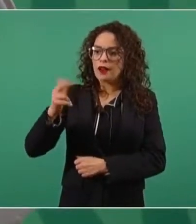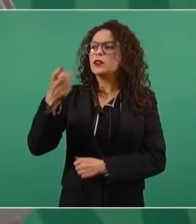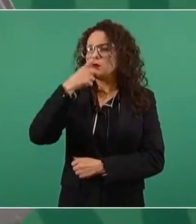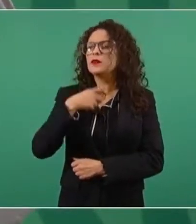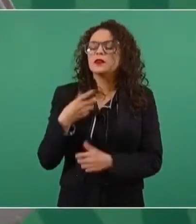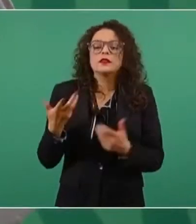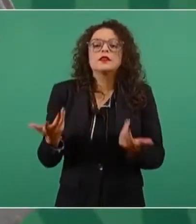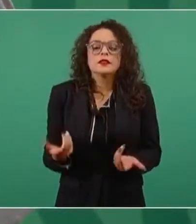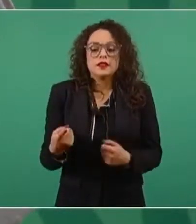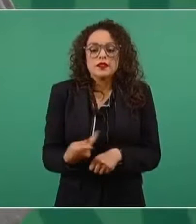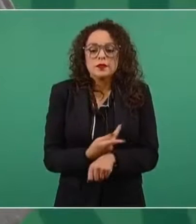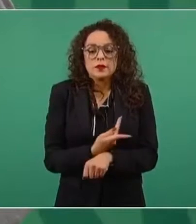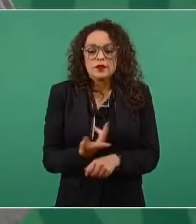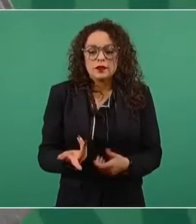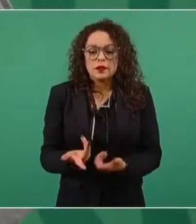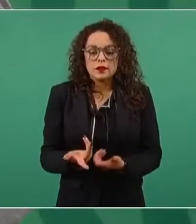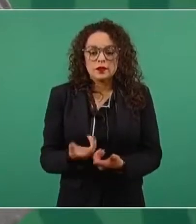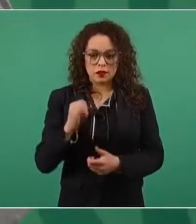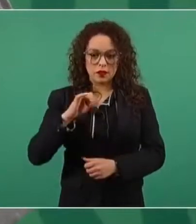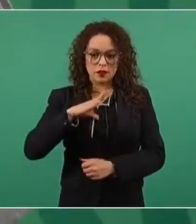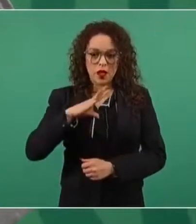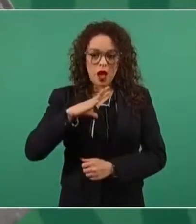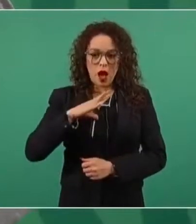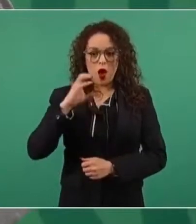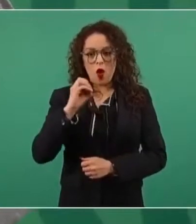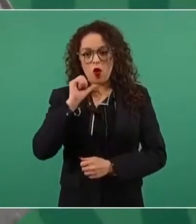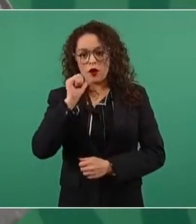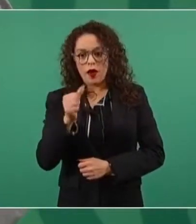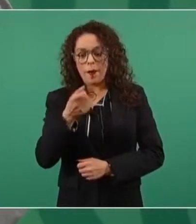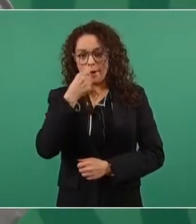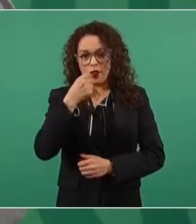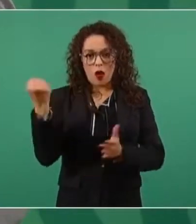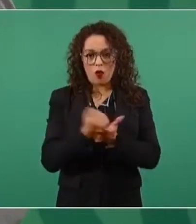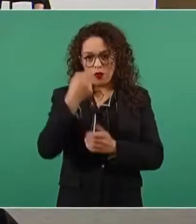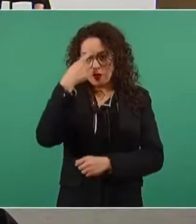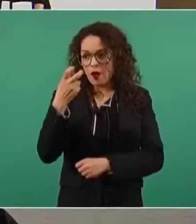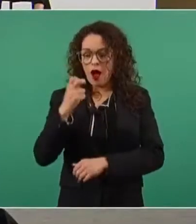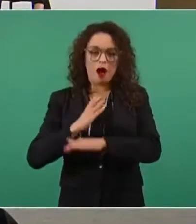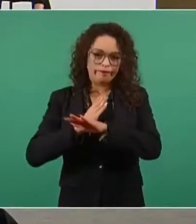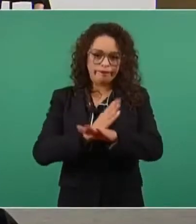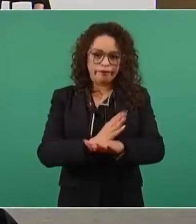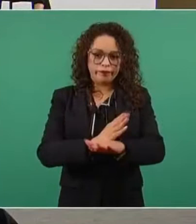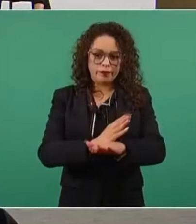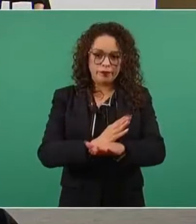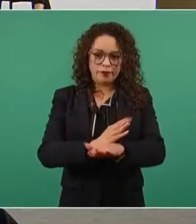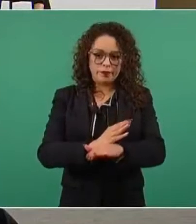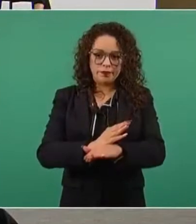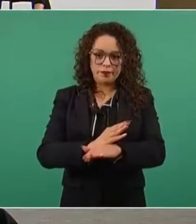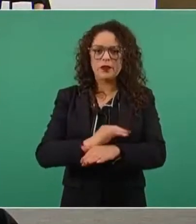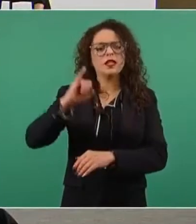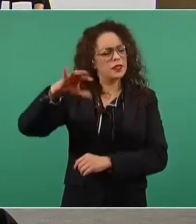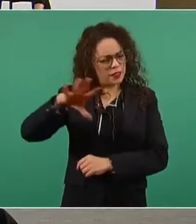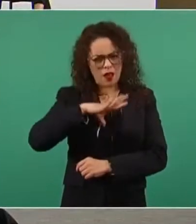si hay los medicamentos autorizados para esto. Sí, presidente. Desde luego que hay,